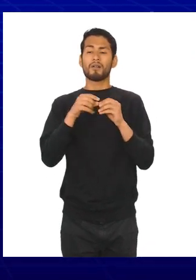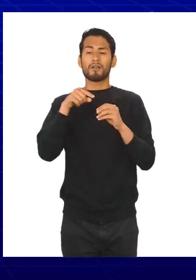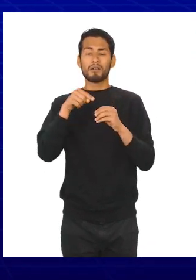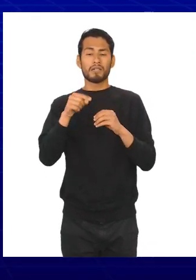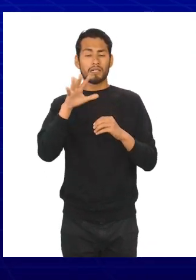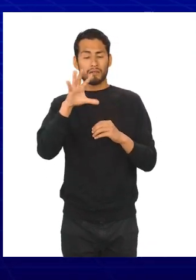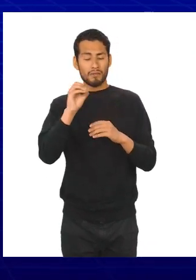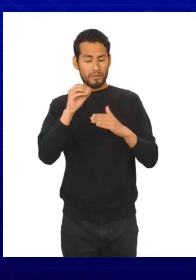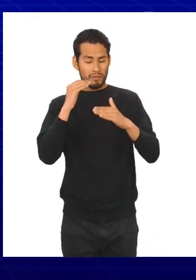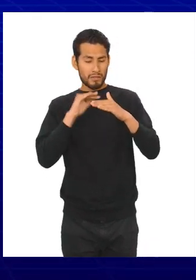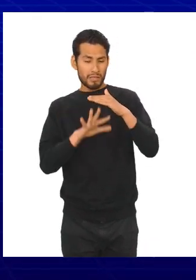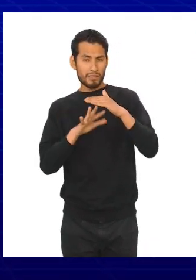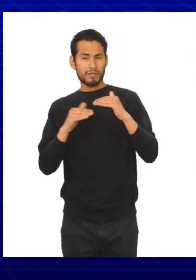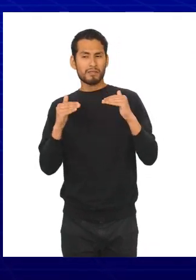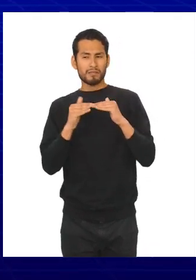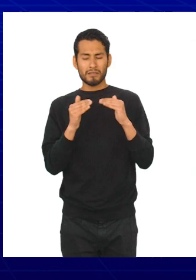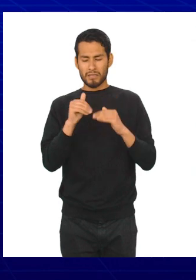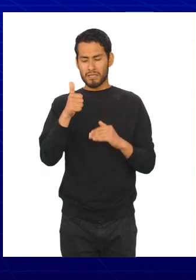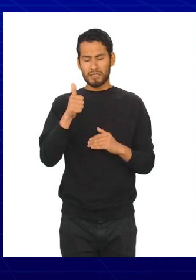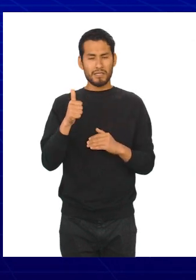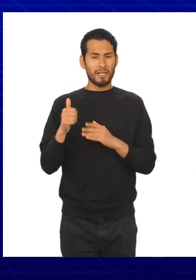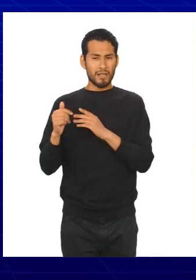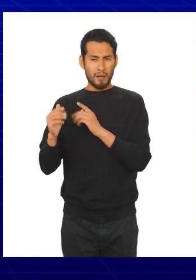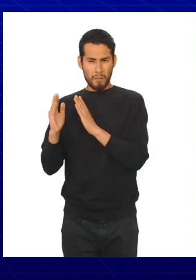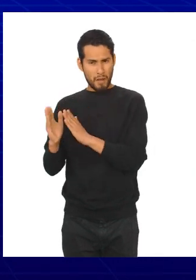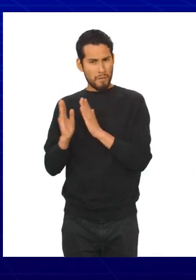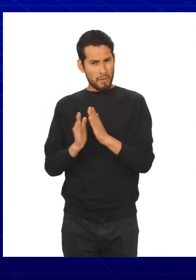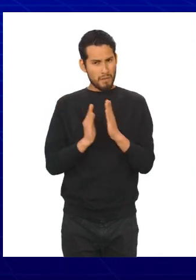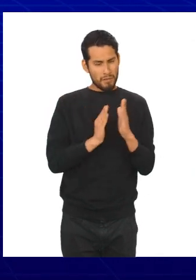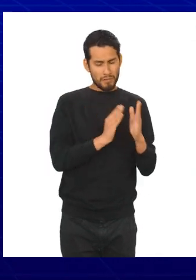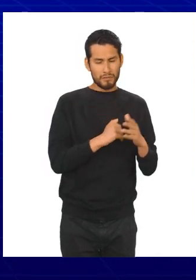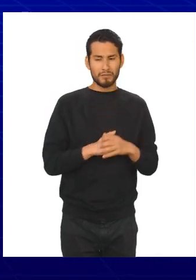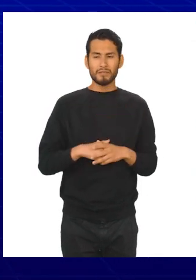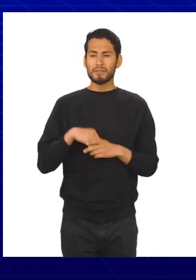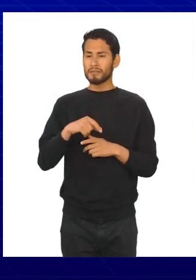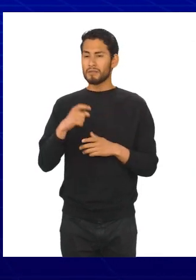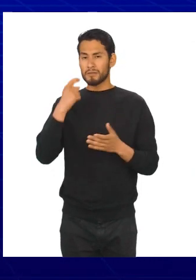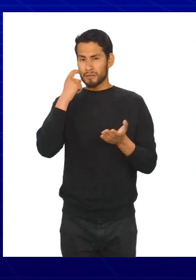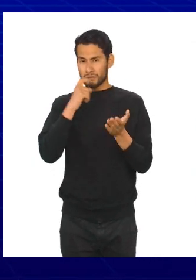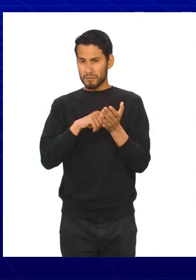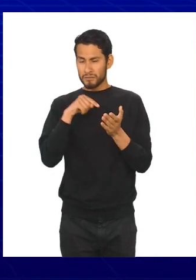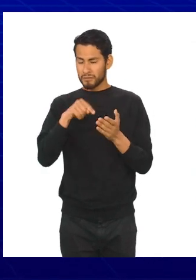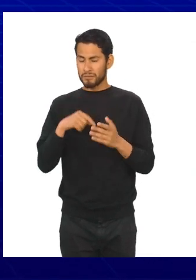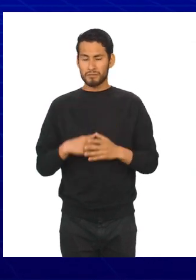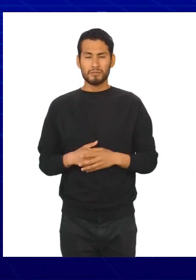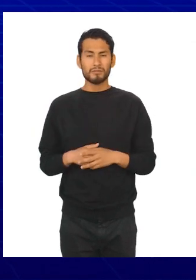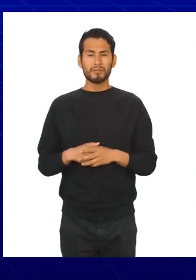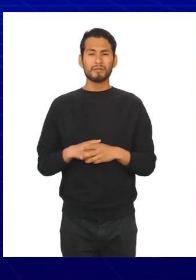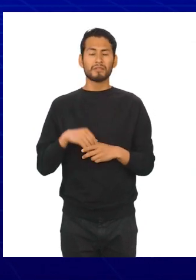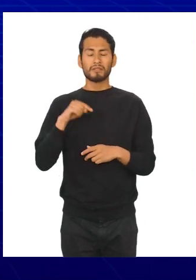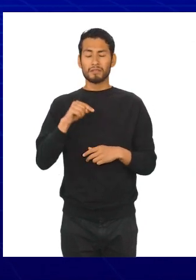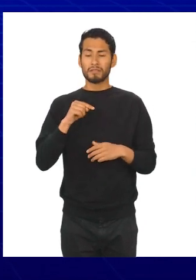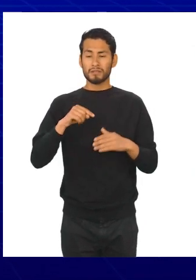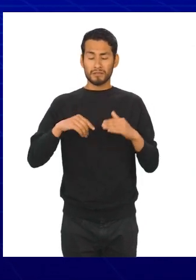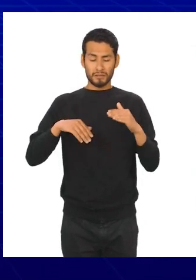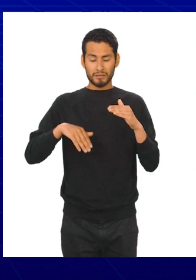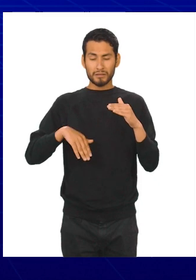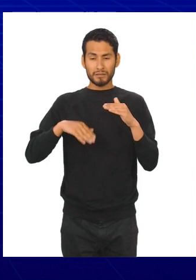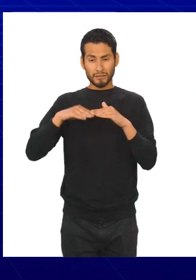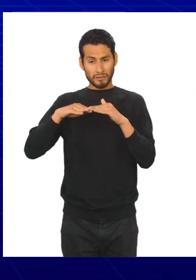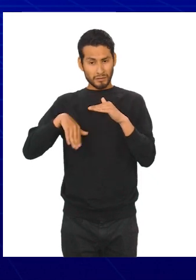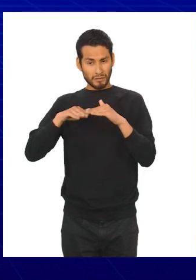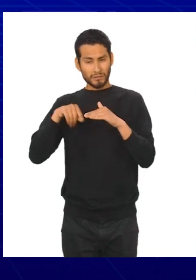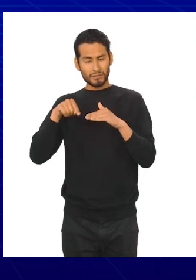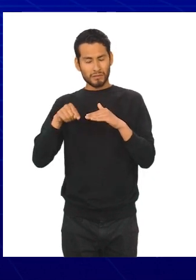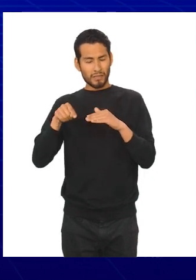50 sobre 5. Es igual a 10 intervalos. Se forman intervalos teniendo presente que el límite inferior